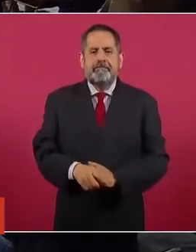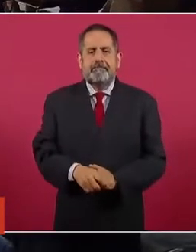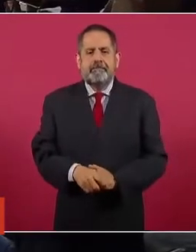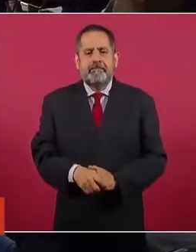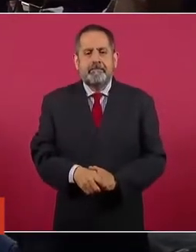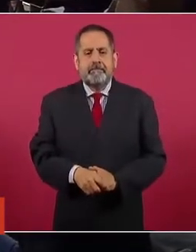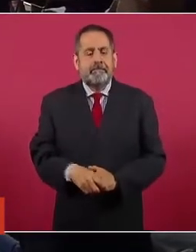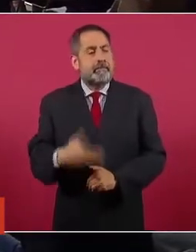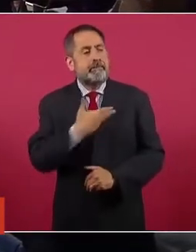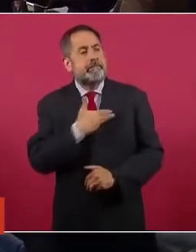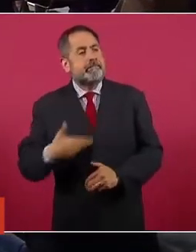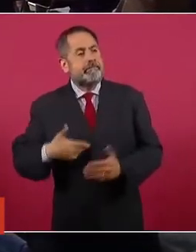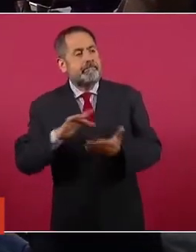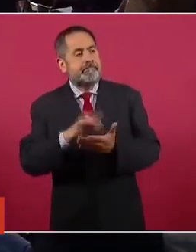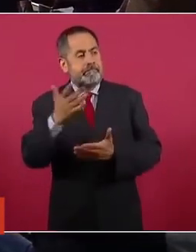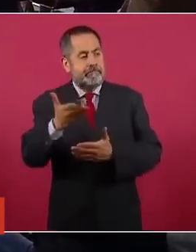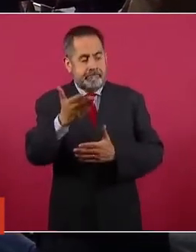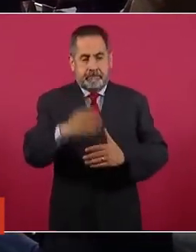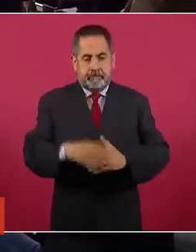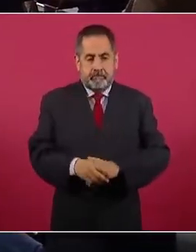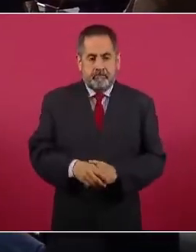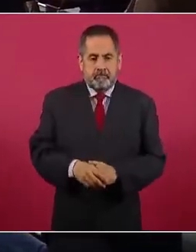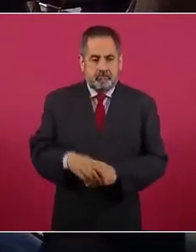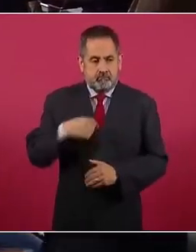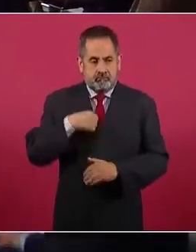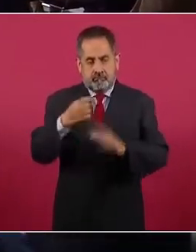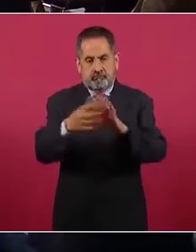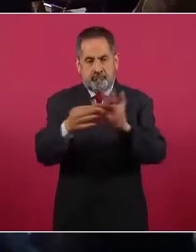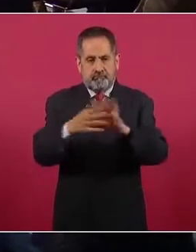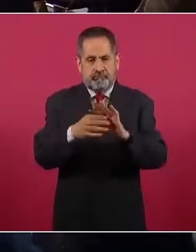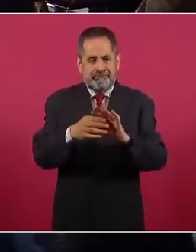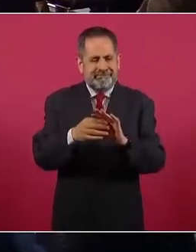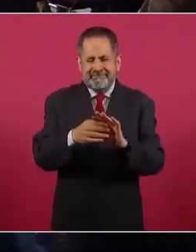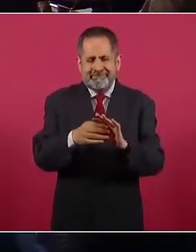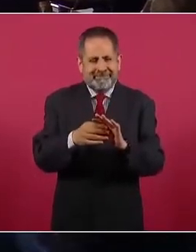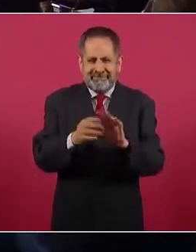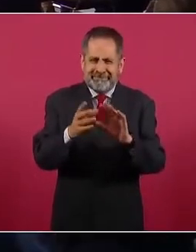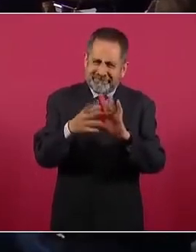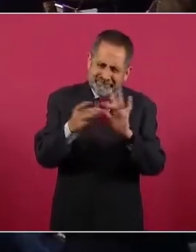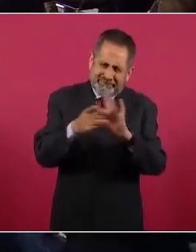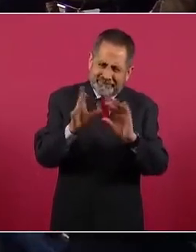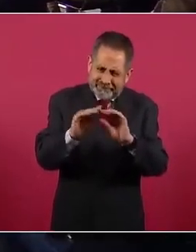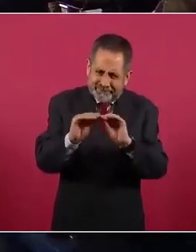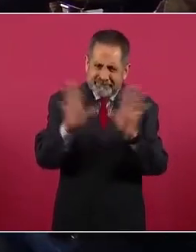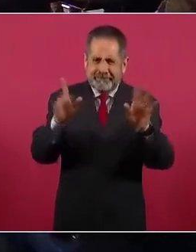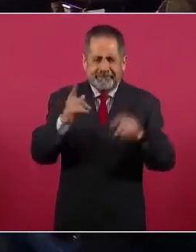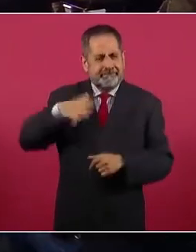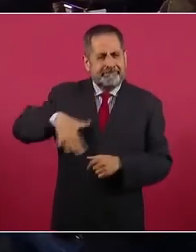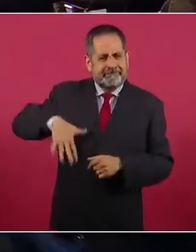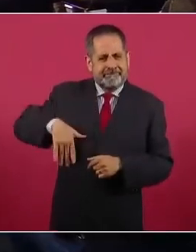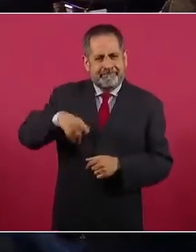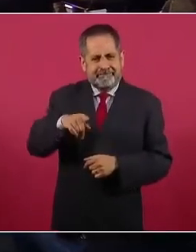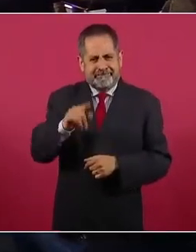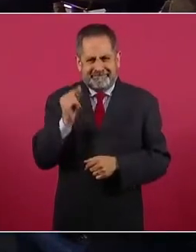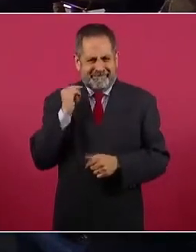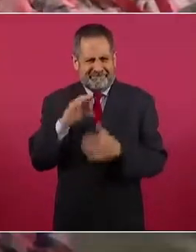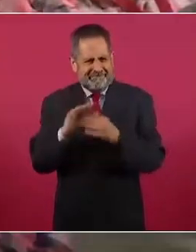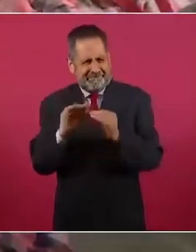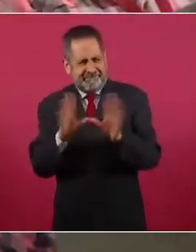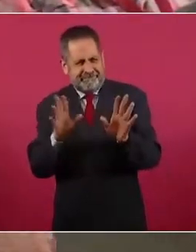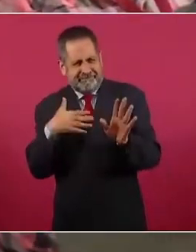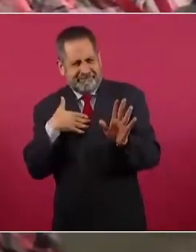Gracias, presidente. Quisiera pedirle una precisión sobre un comentario que acaba de hacer hace algunos minutos.